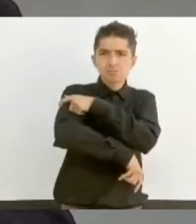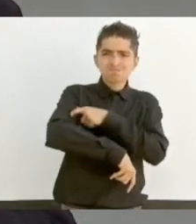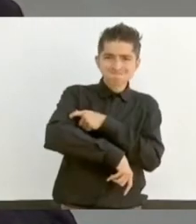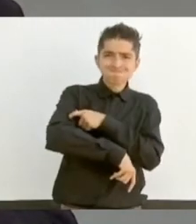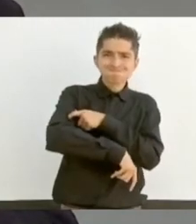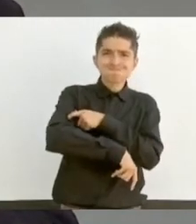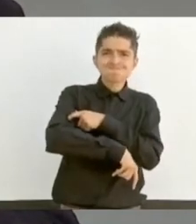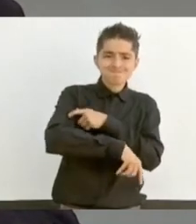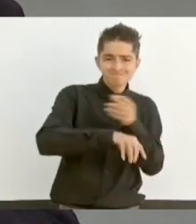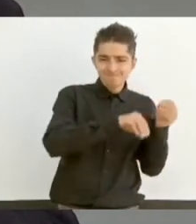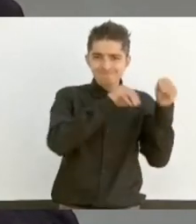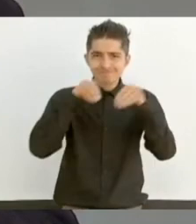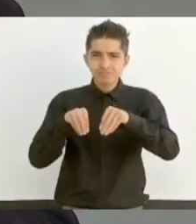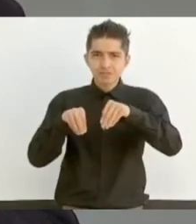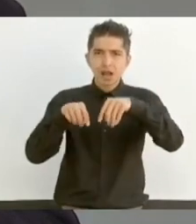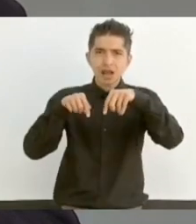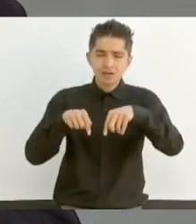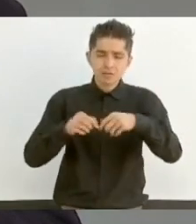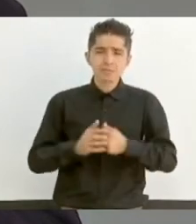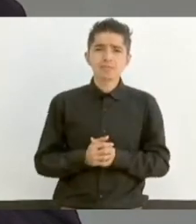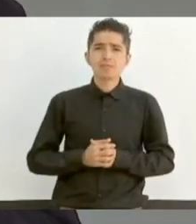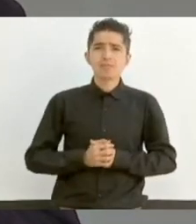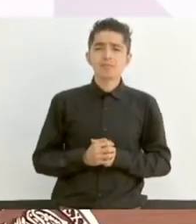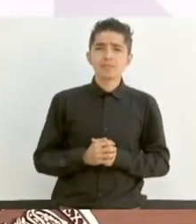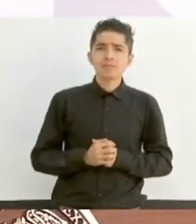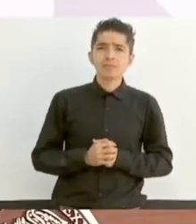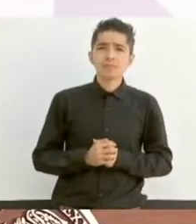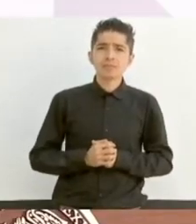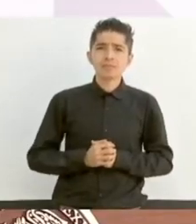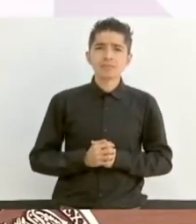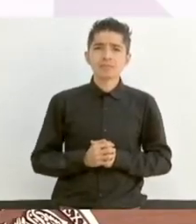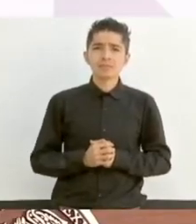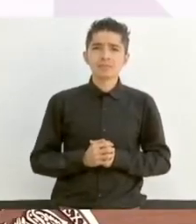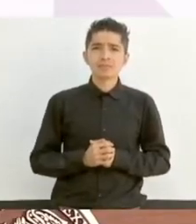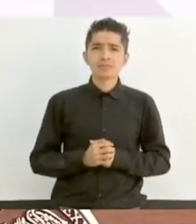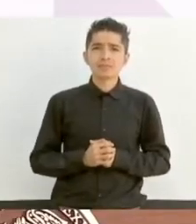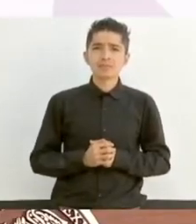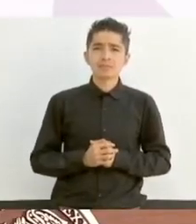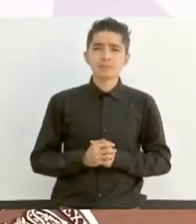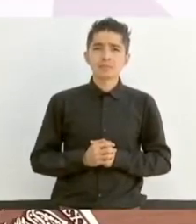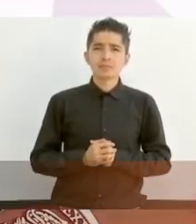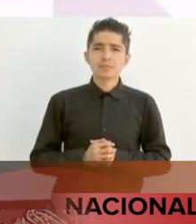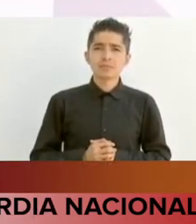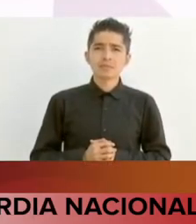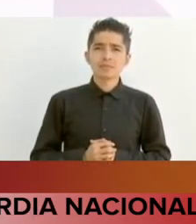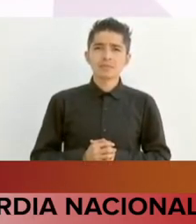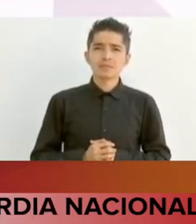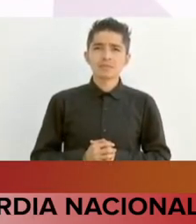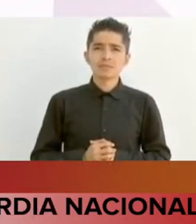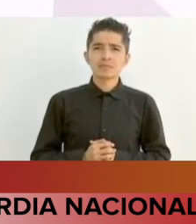Es, desde luego,